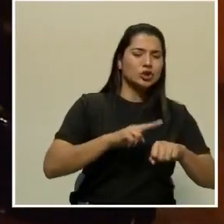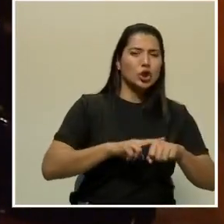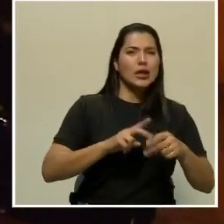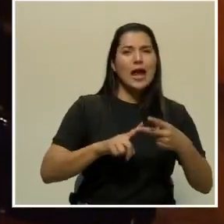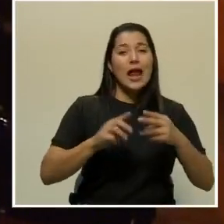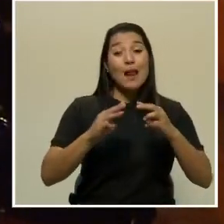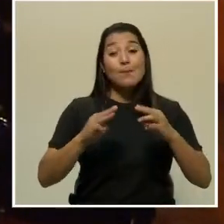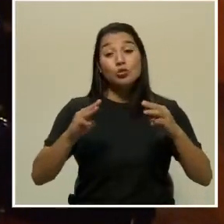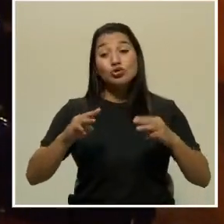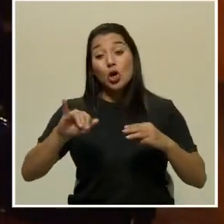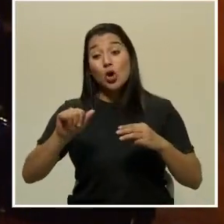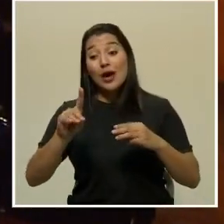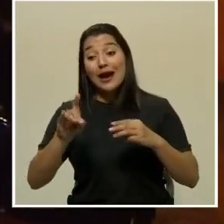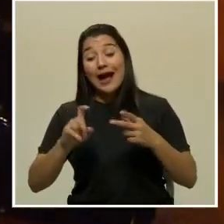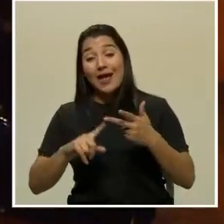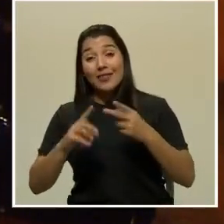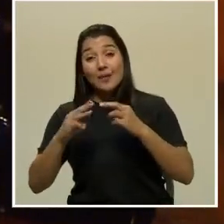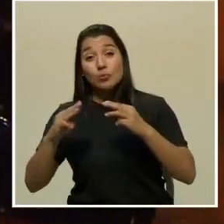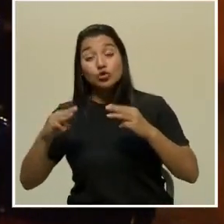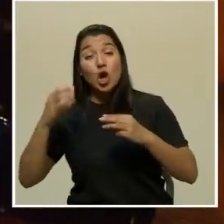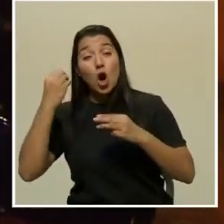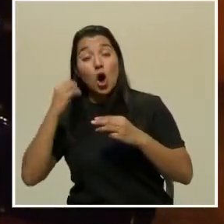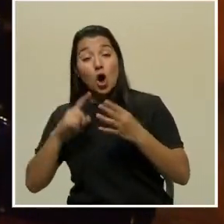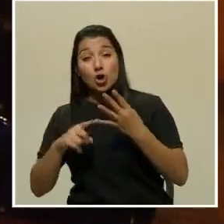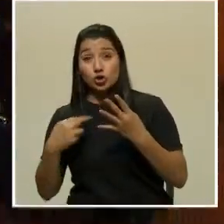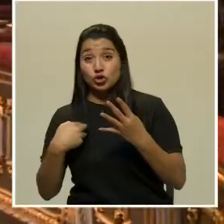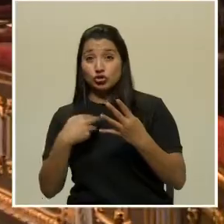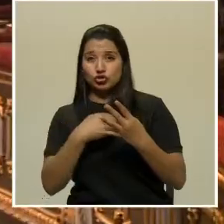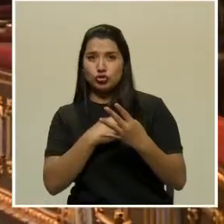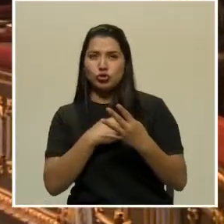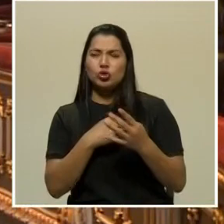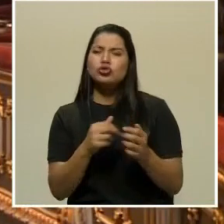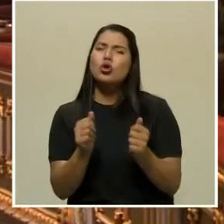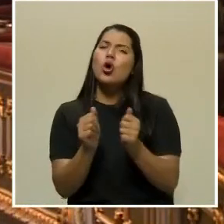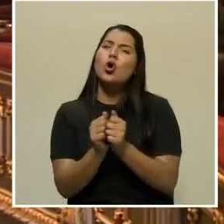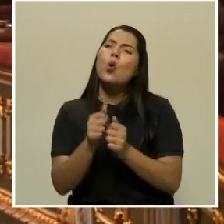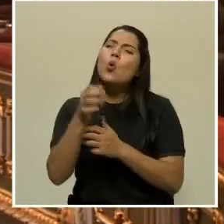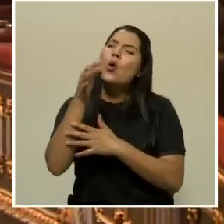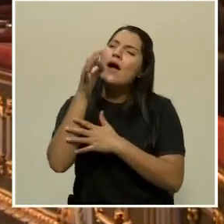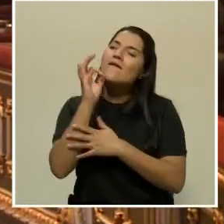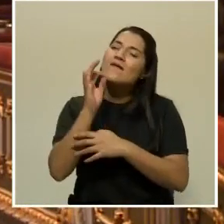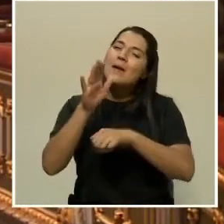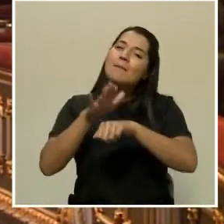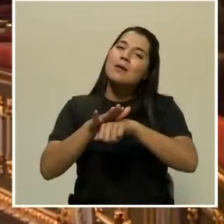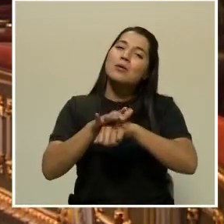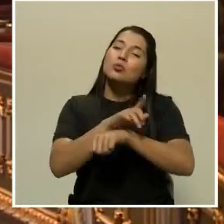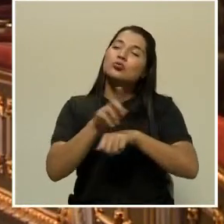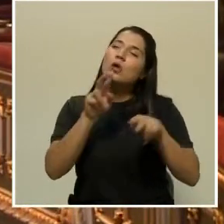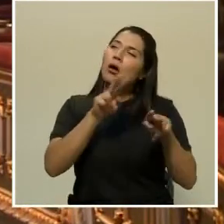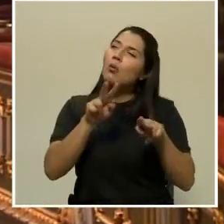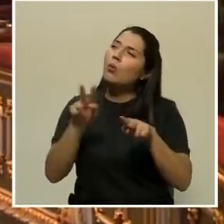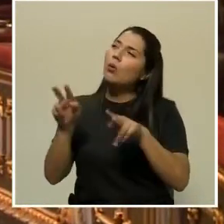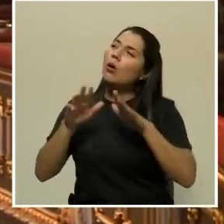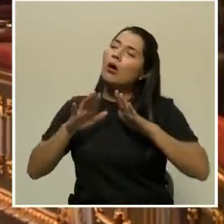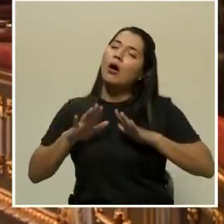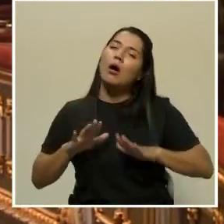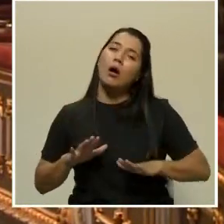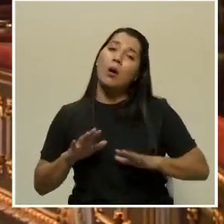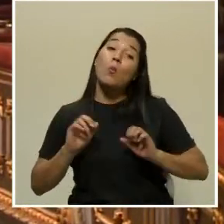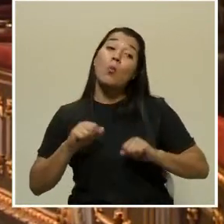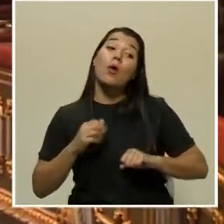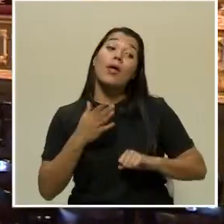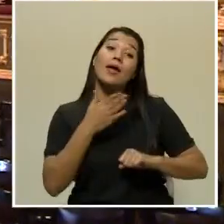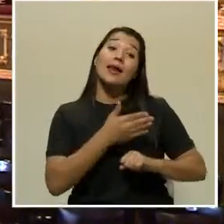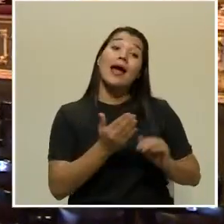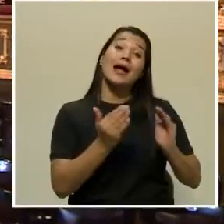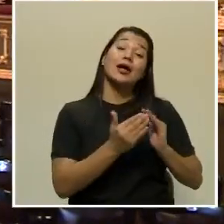y nosotros seguros con un cafecito que lo va a dejar tranquilo y se va a poder regresar a su casa, sintiendo